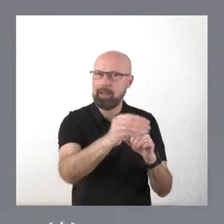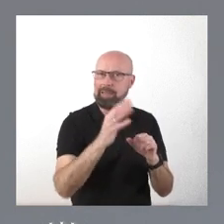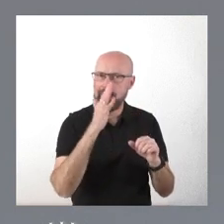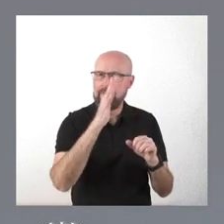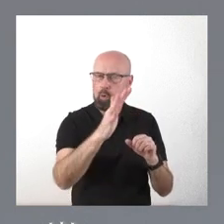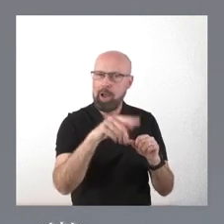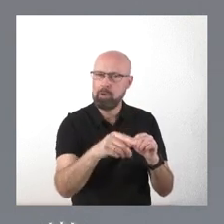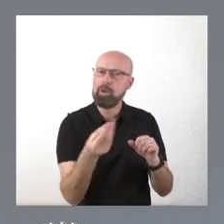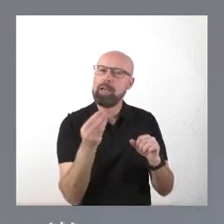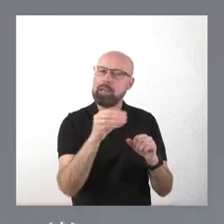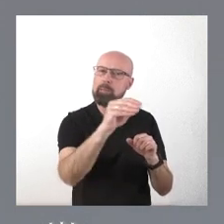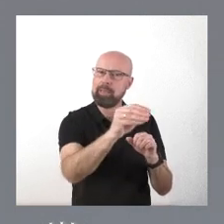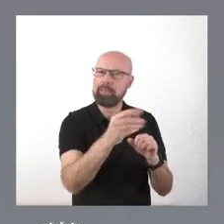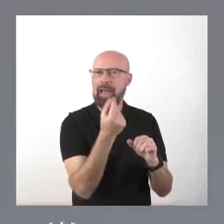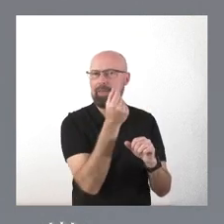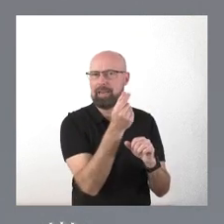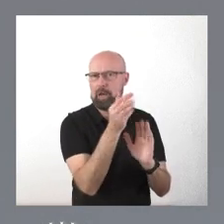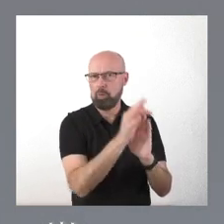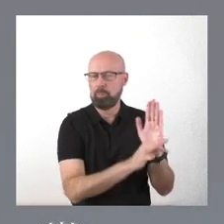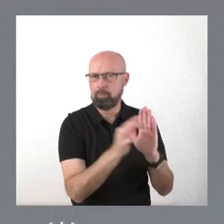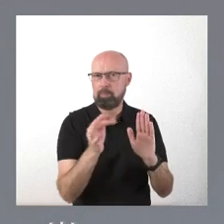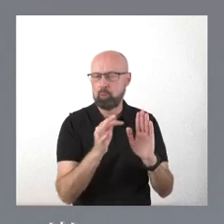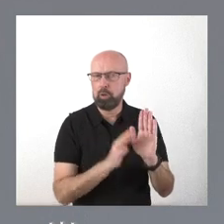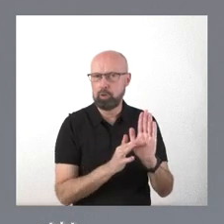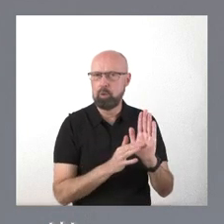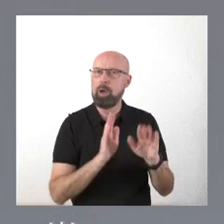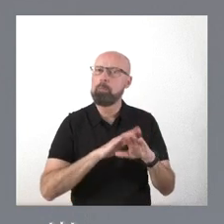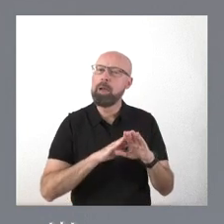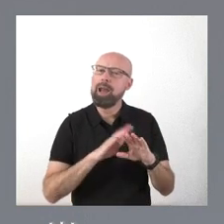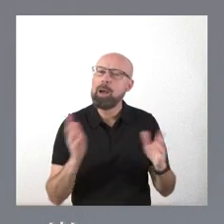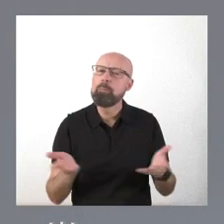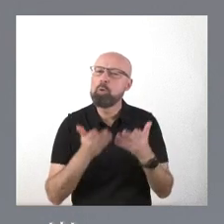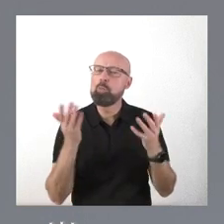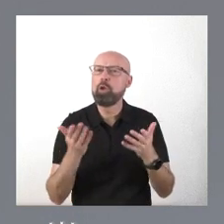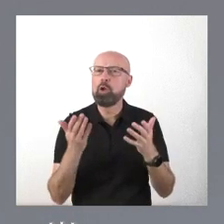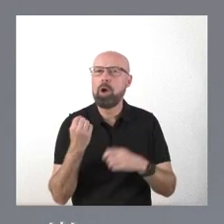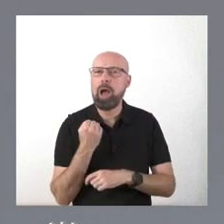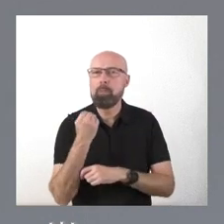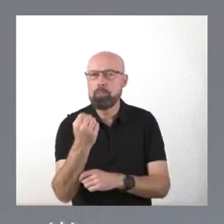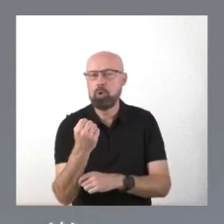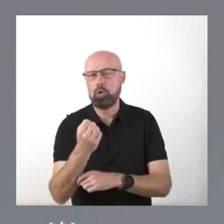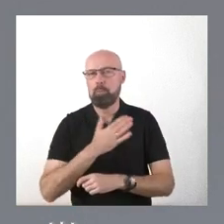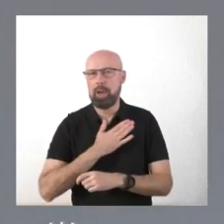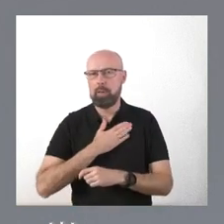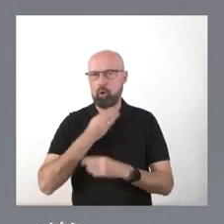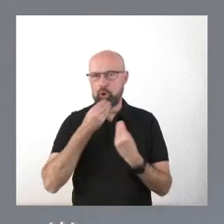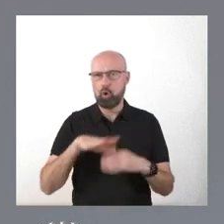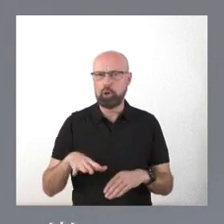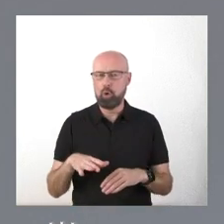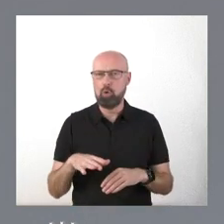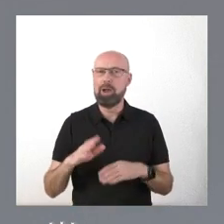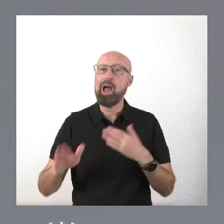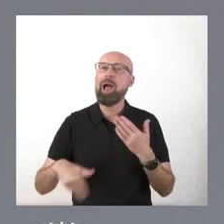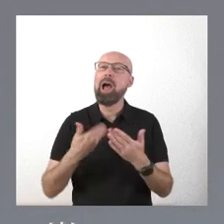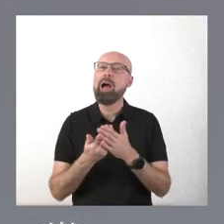operaciones de capital del programa presupuestario destinado a la promoción, fomento y apoyo al patrimonio histórico, hasta completar